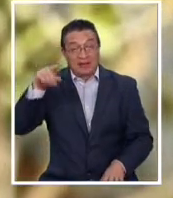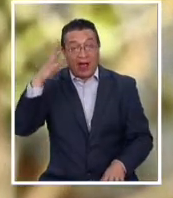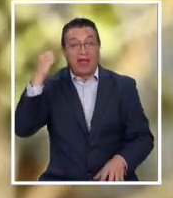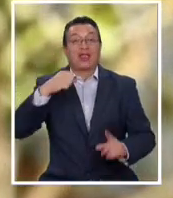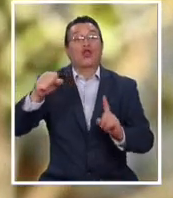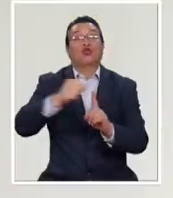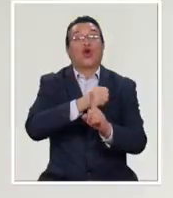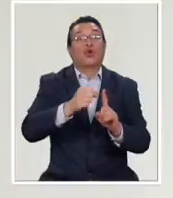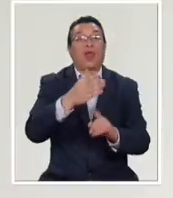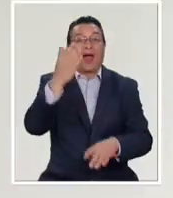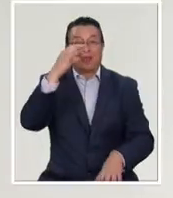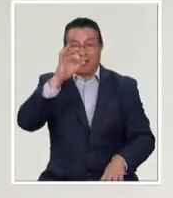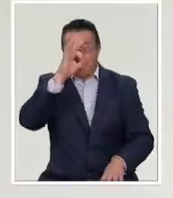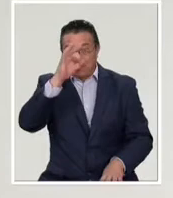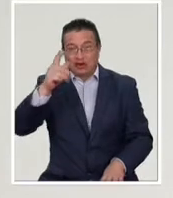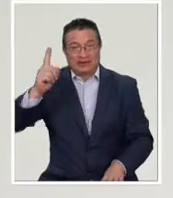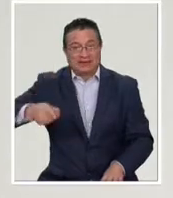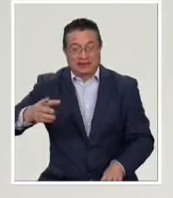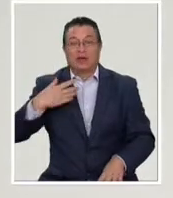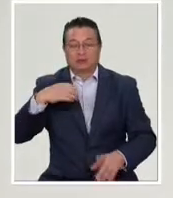cometidas durante la dictadura.